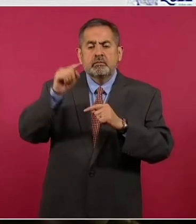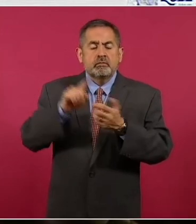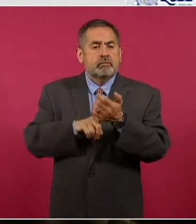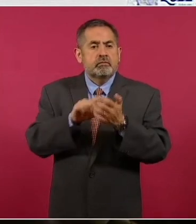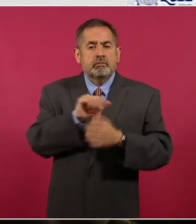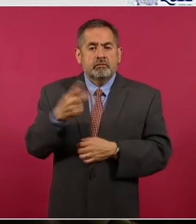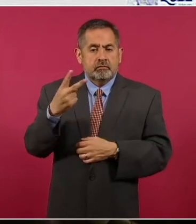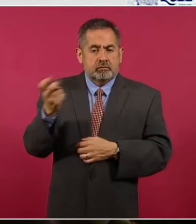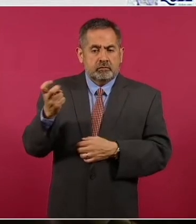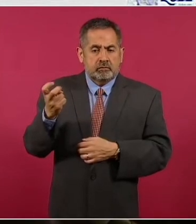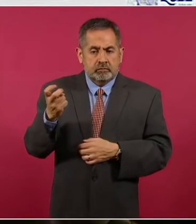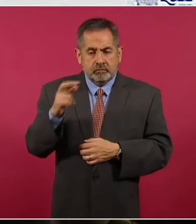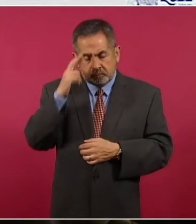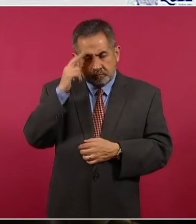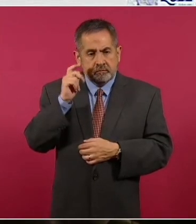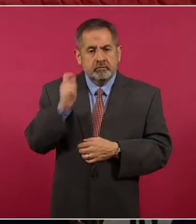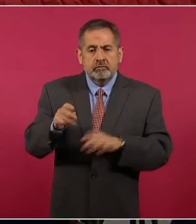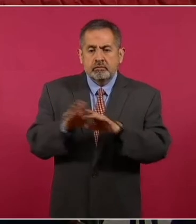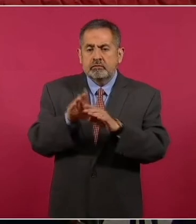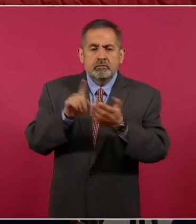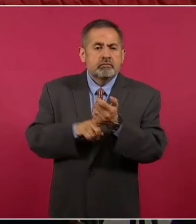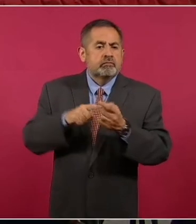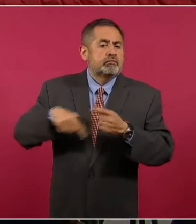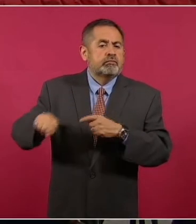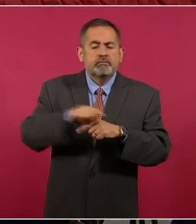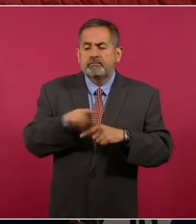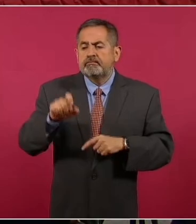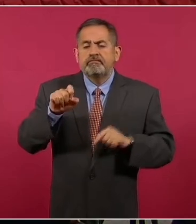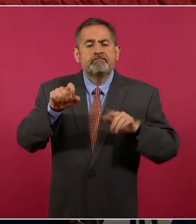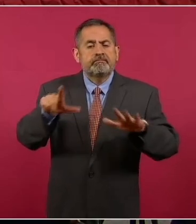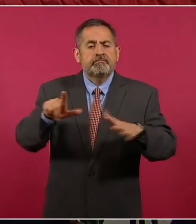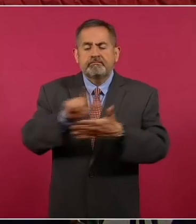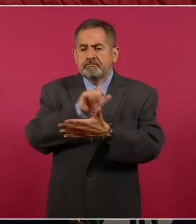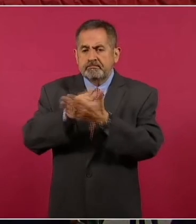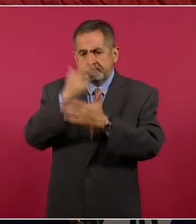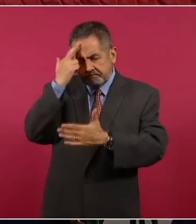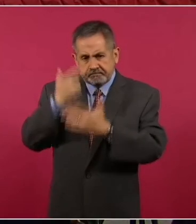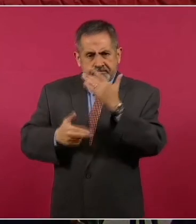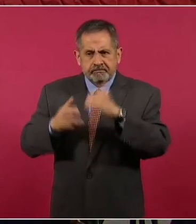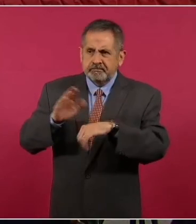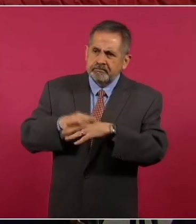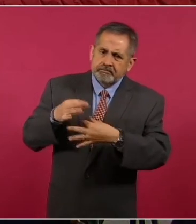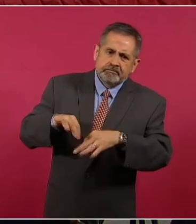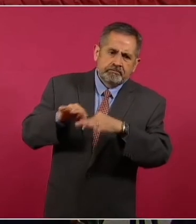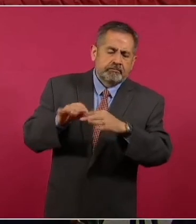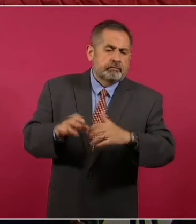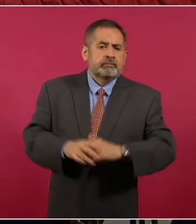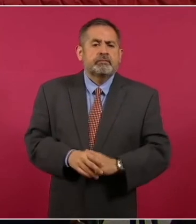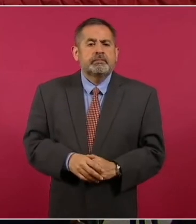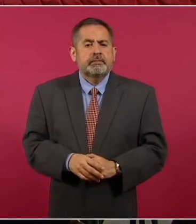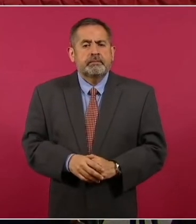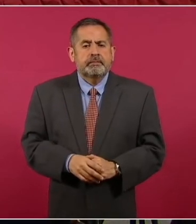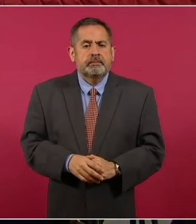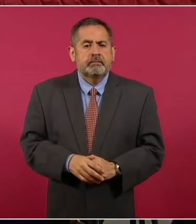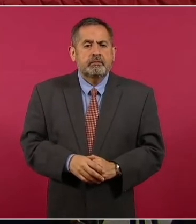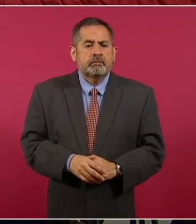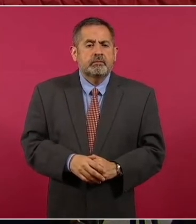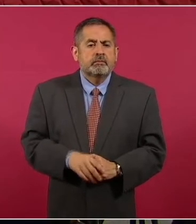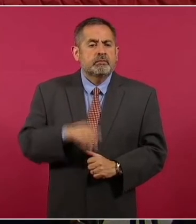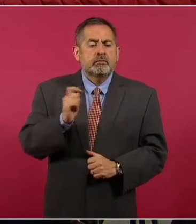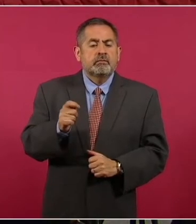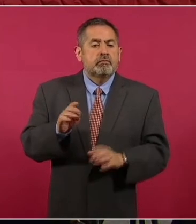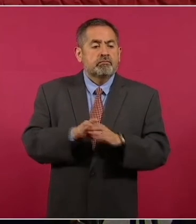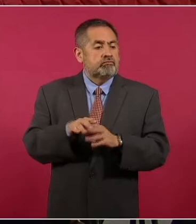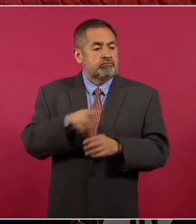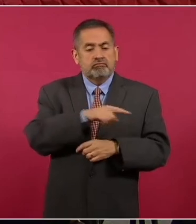200, lo que significa que hubo 27 delitos más. Adelante. En el caso de los